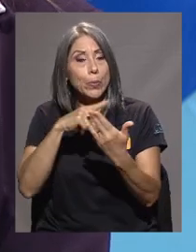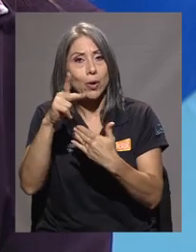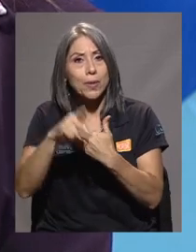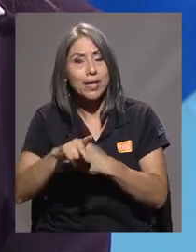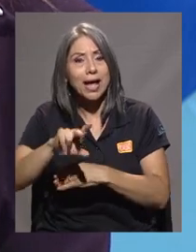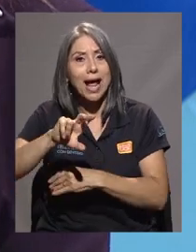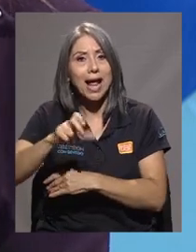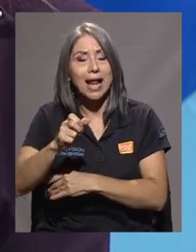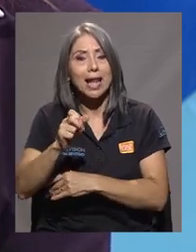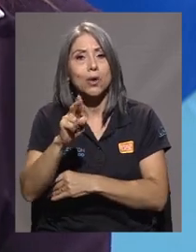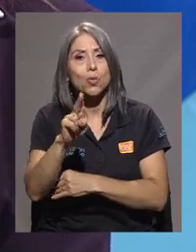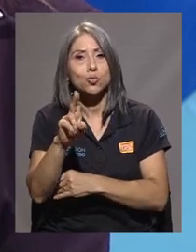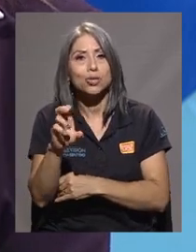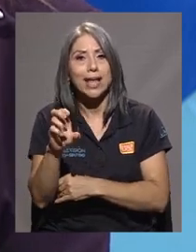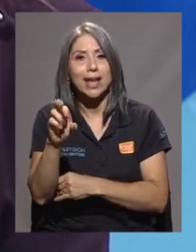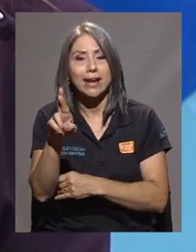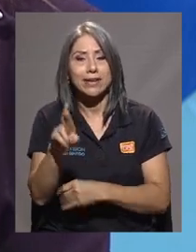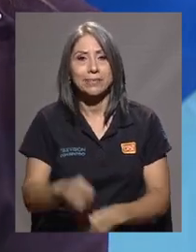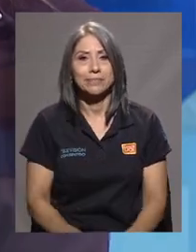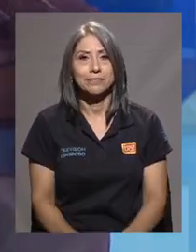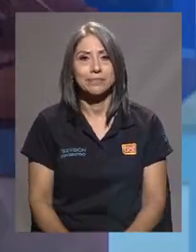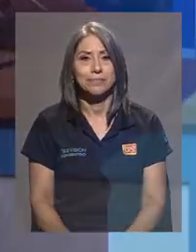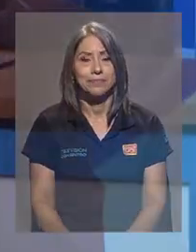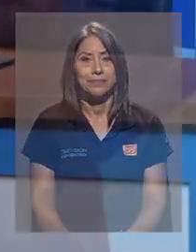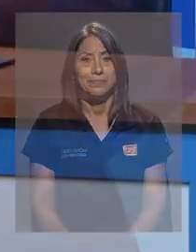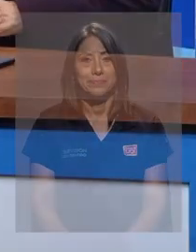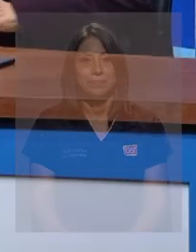en compañía de la programación de su canal UCR.